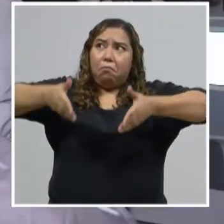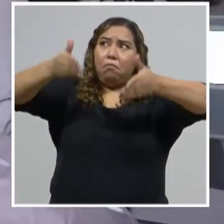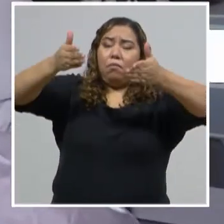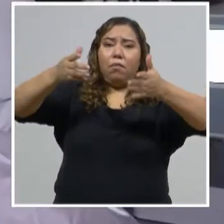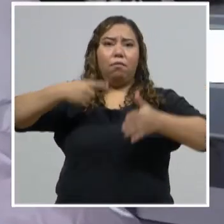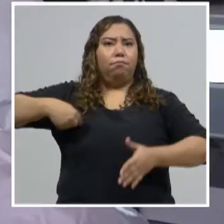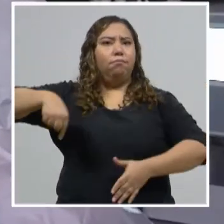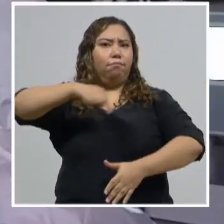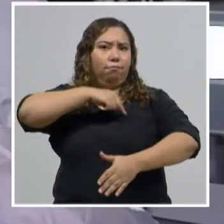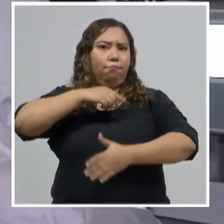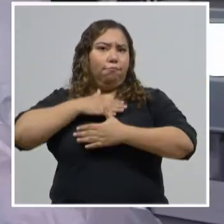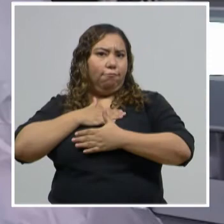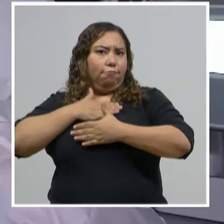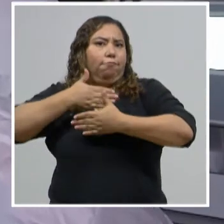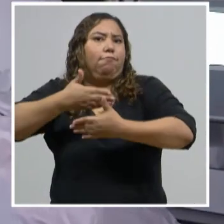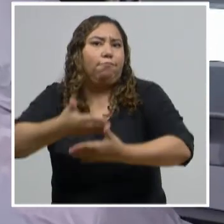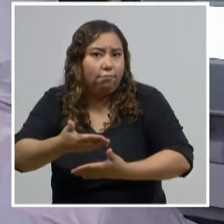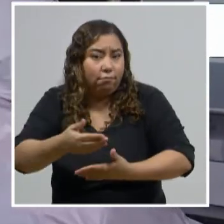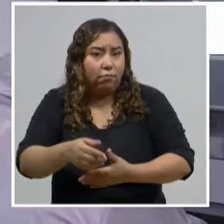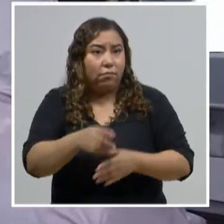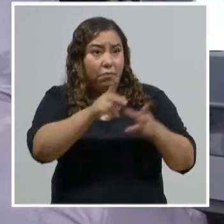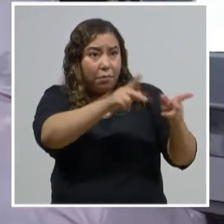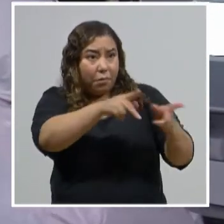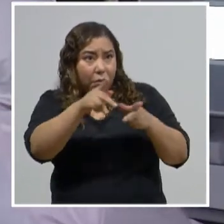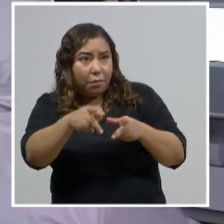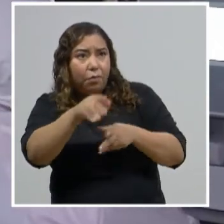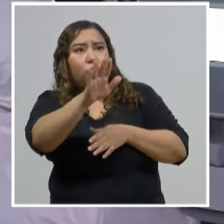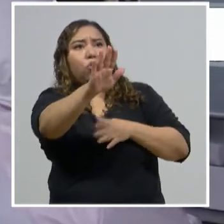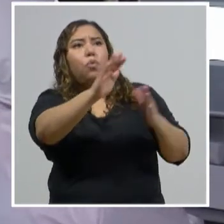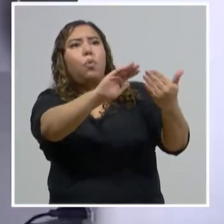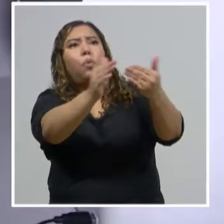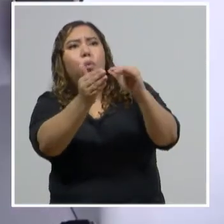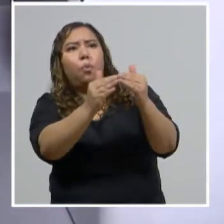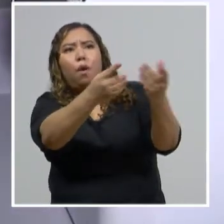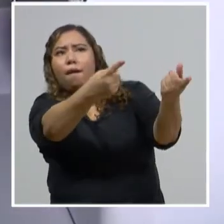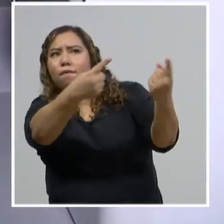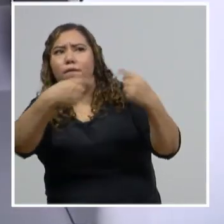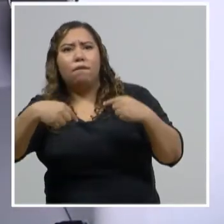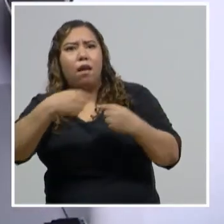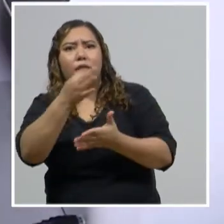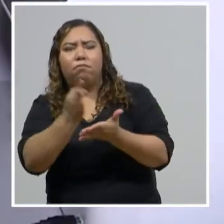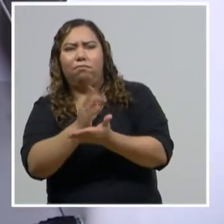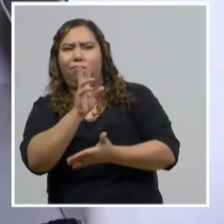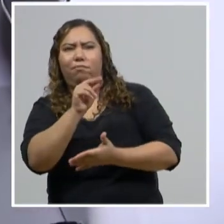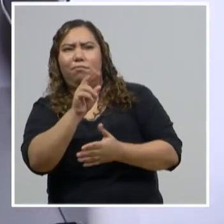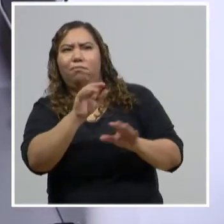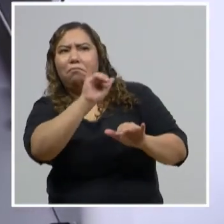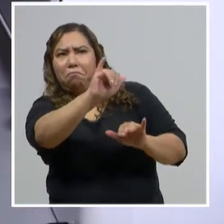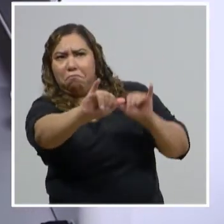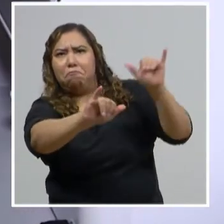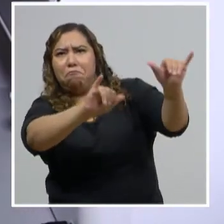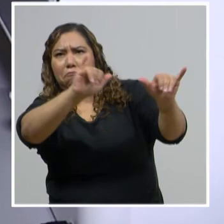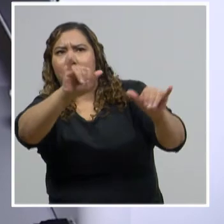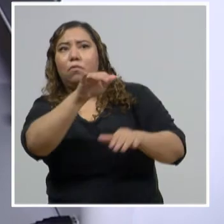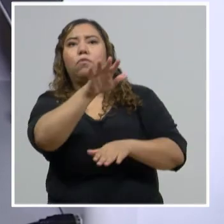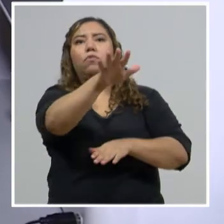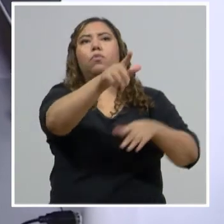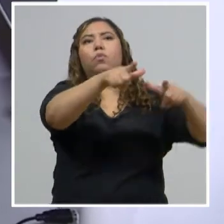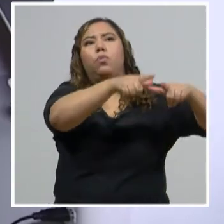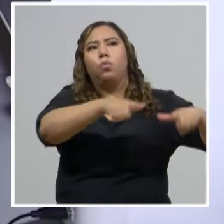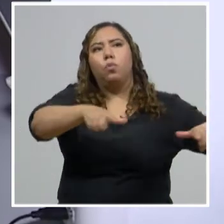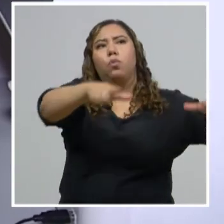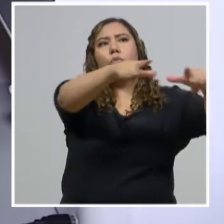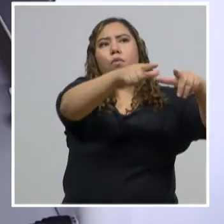comunidad pueda recibir la atención oportuna. En la medida que eso ocurra, creo que vamos a poder llegar